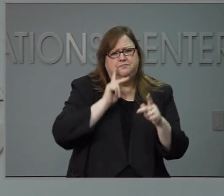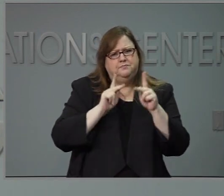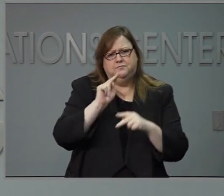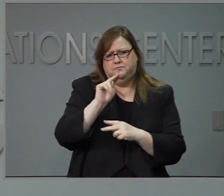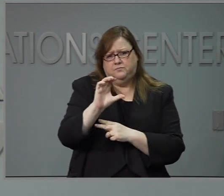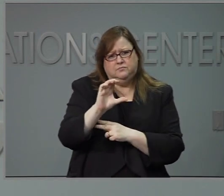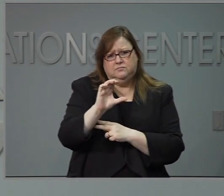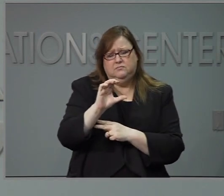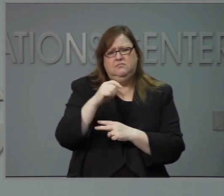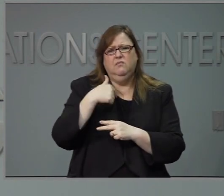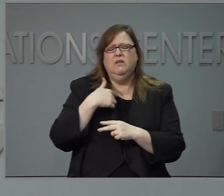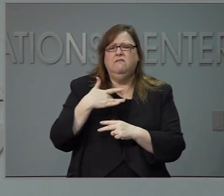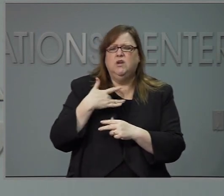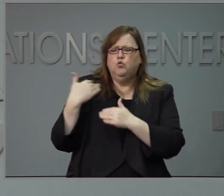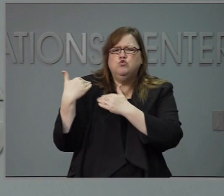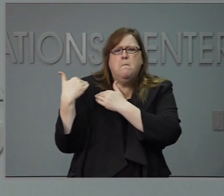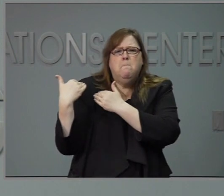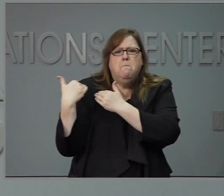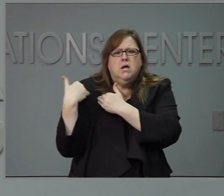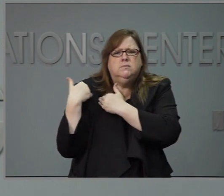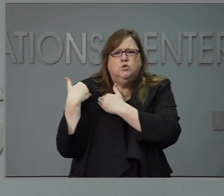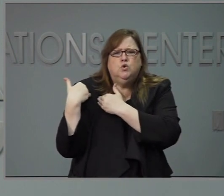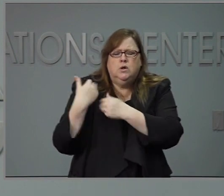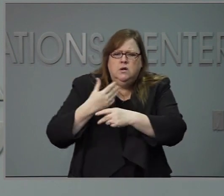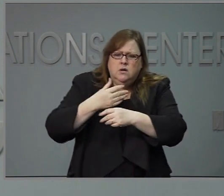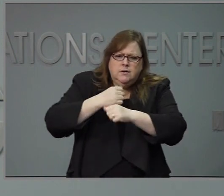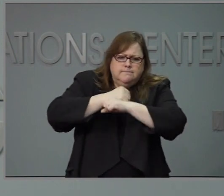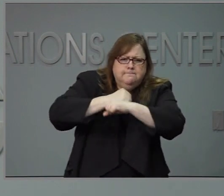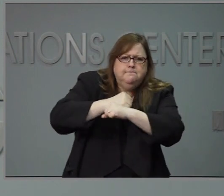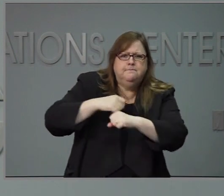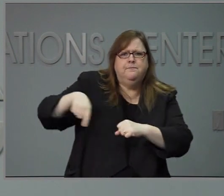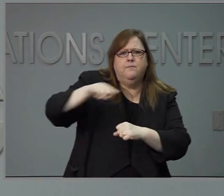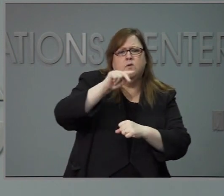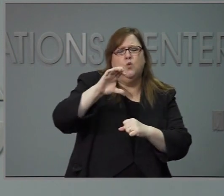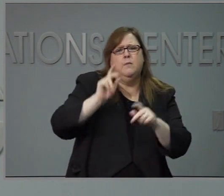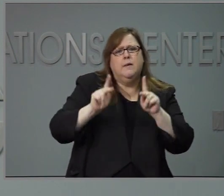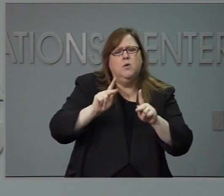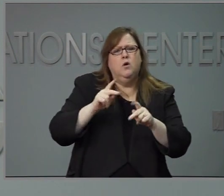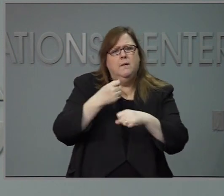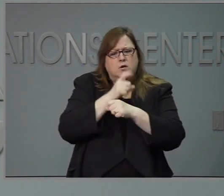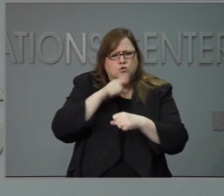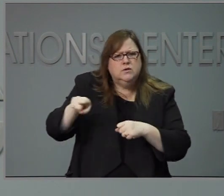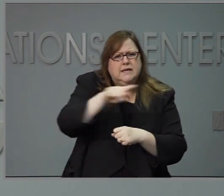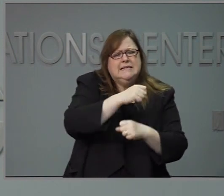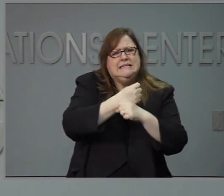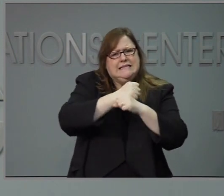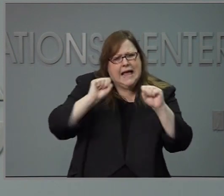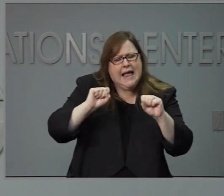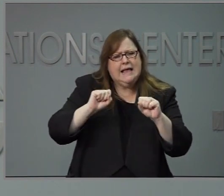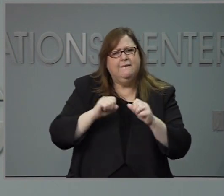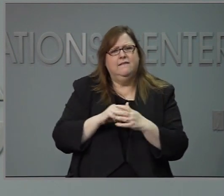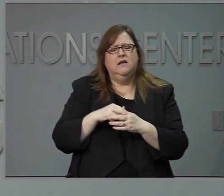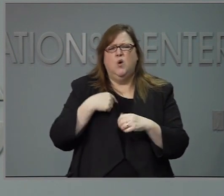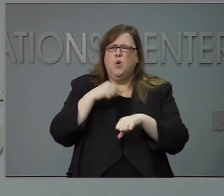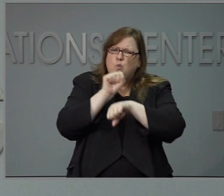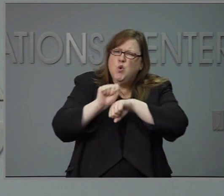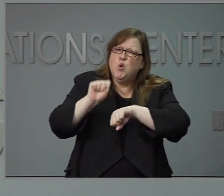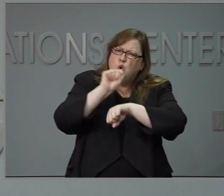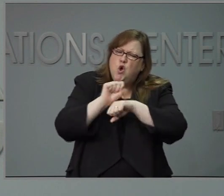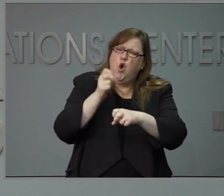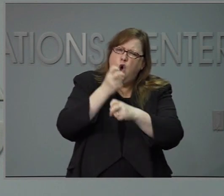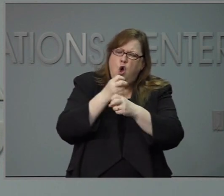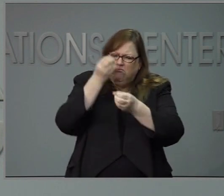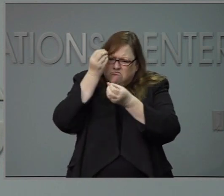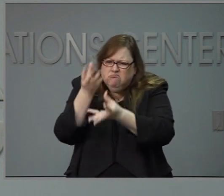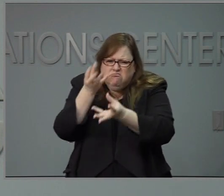su seguridad y es por eso que estamos trabajando arduamente para informar a las personas sobre las maneras